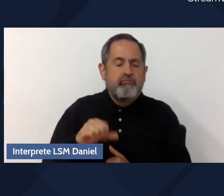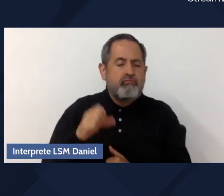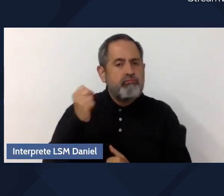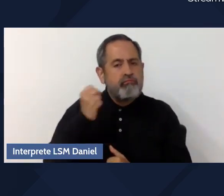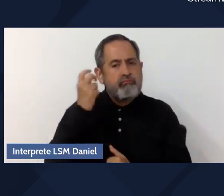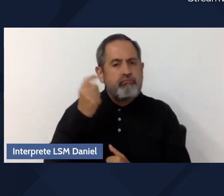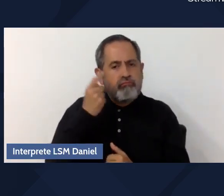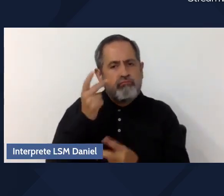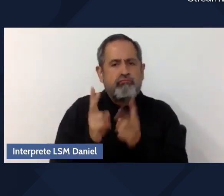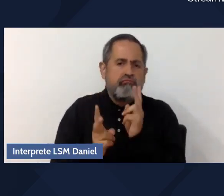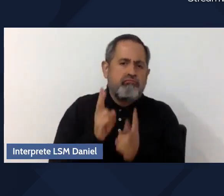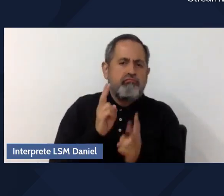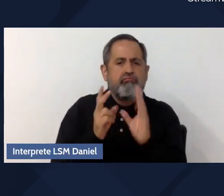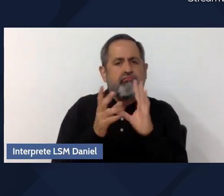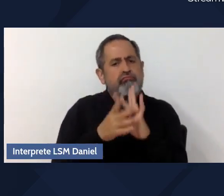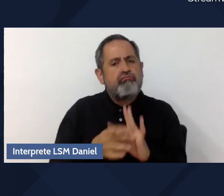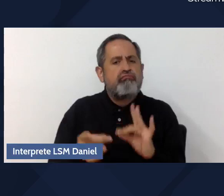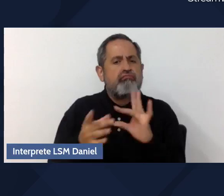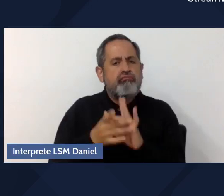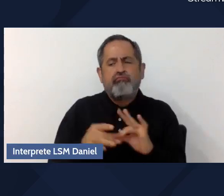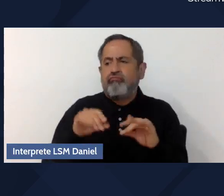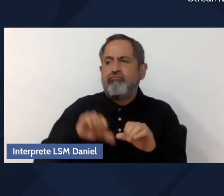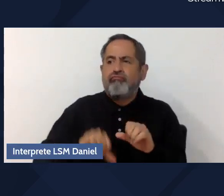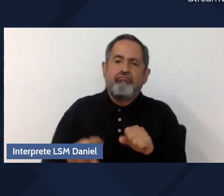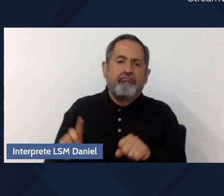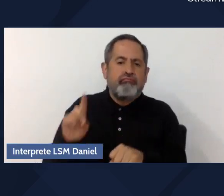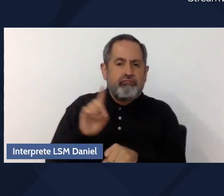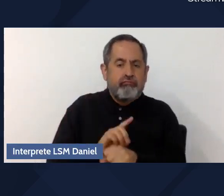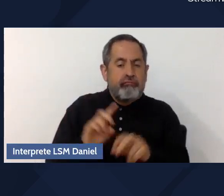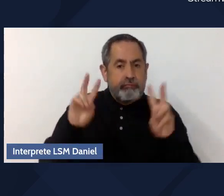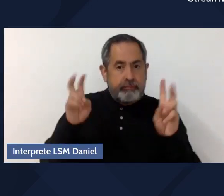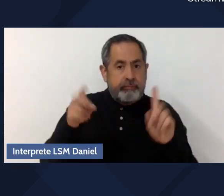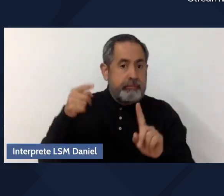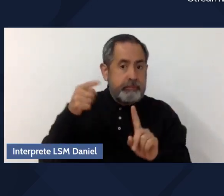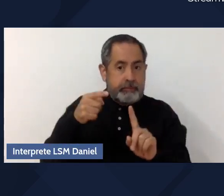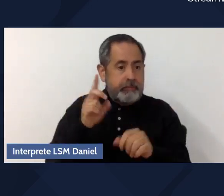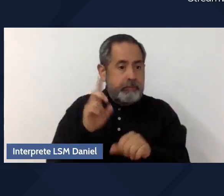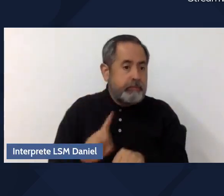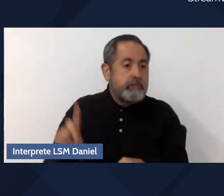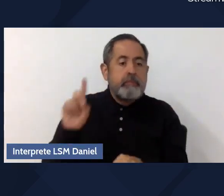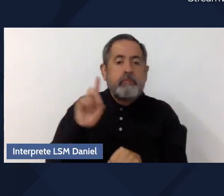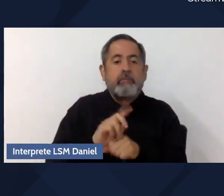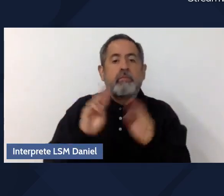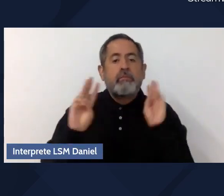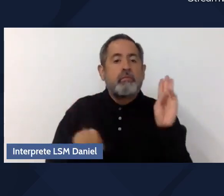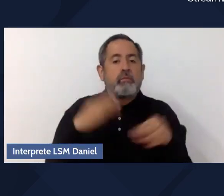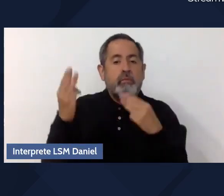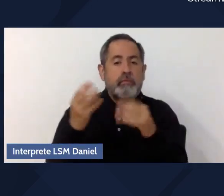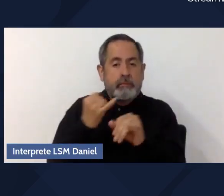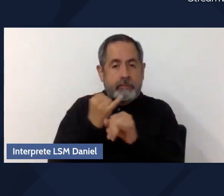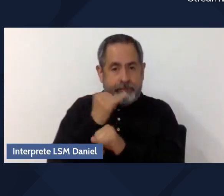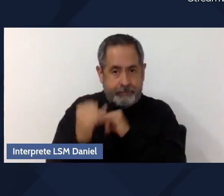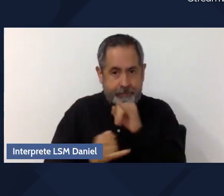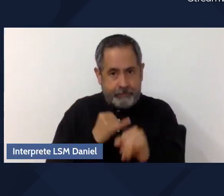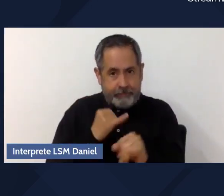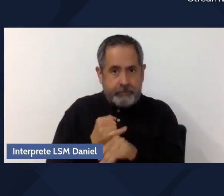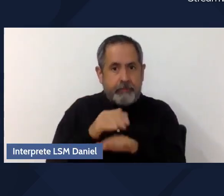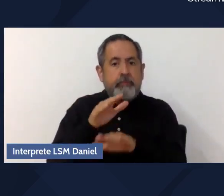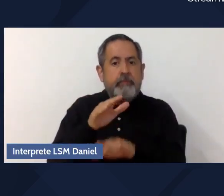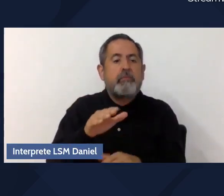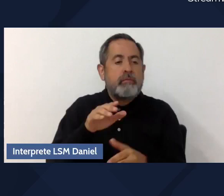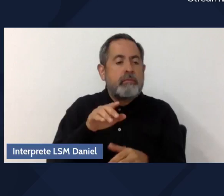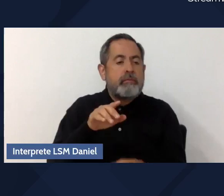corresponde al día de hoy va en el marco del Día Mundial Internacional de la Lucha contra el Uso